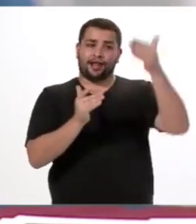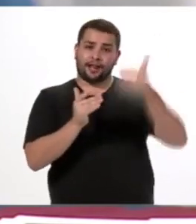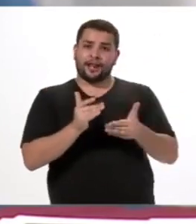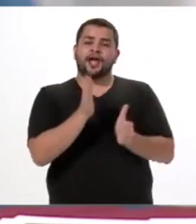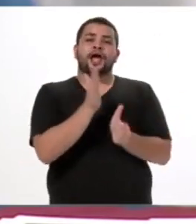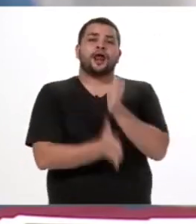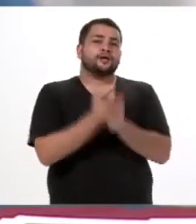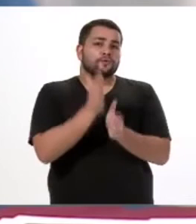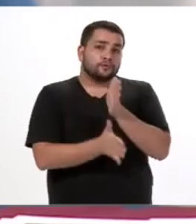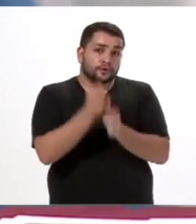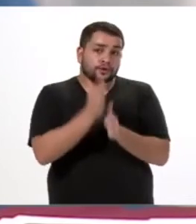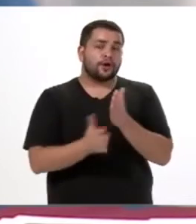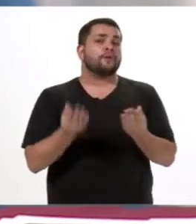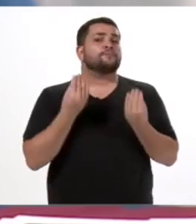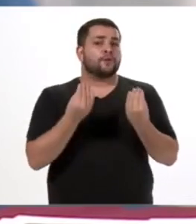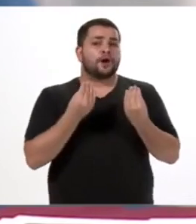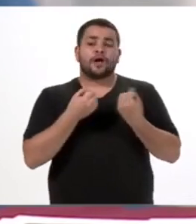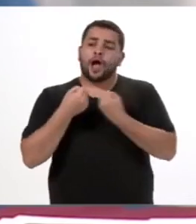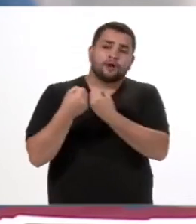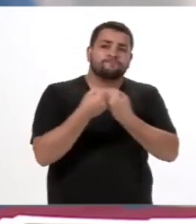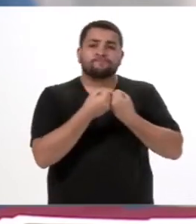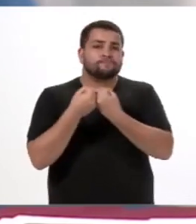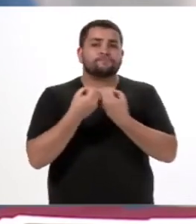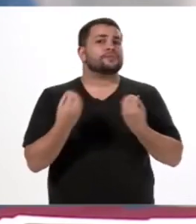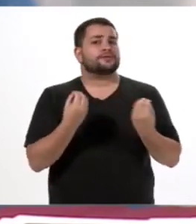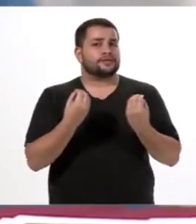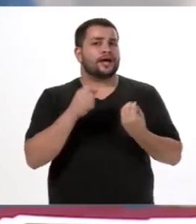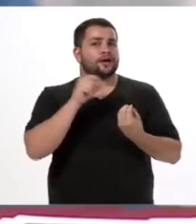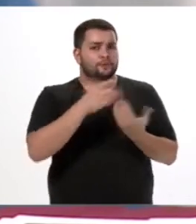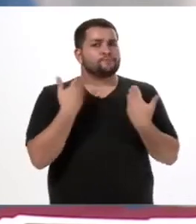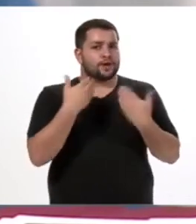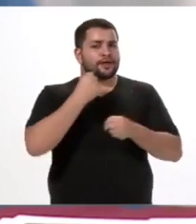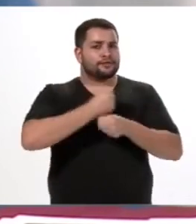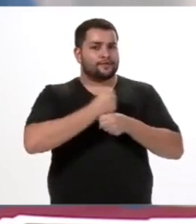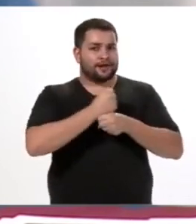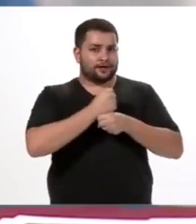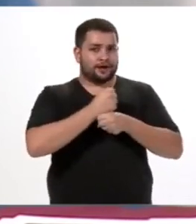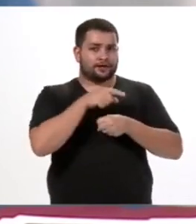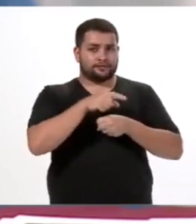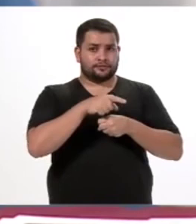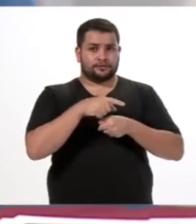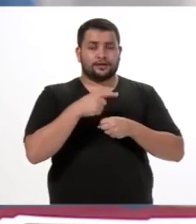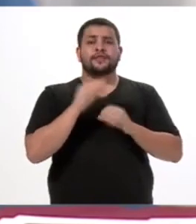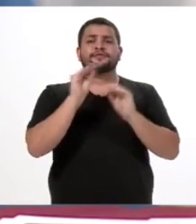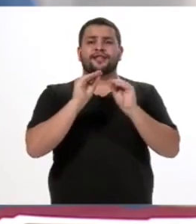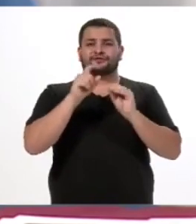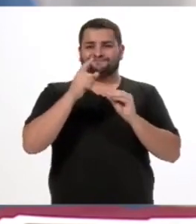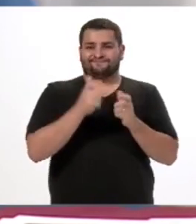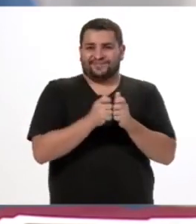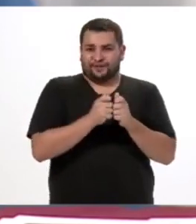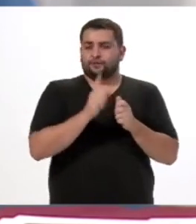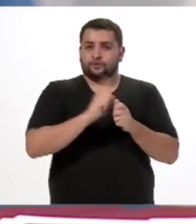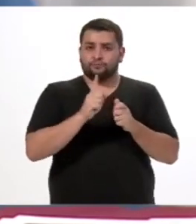gratuita, porque hemos conseguido el acuerdo de que sea con posibilidad de trabajarla sin uso de datos, y